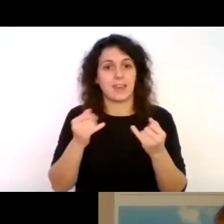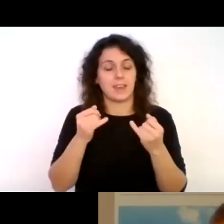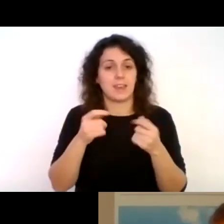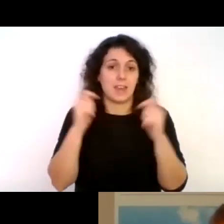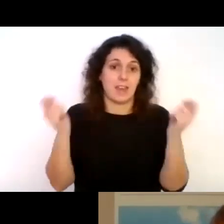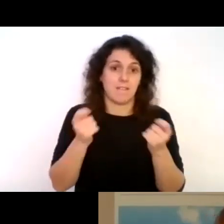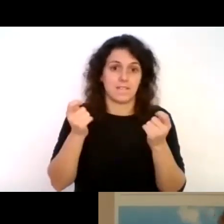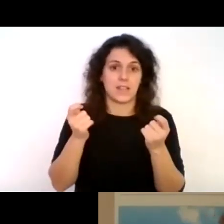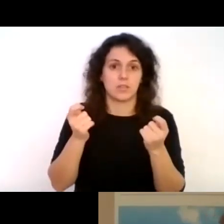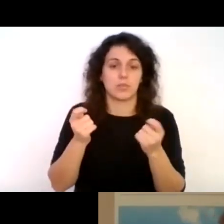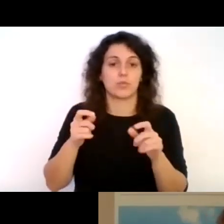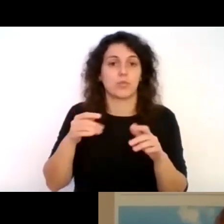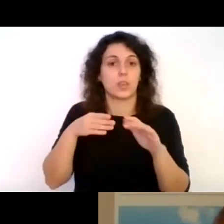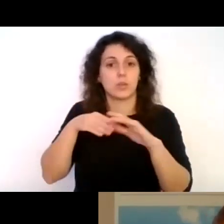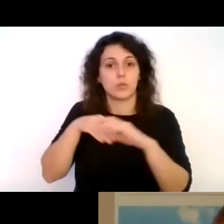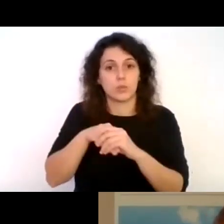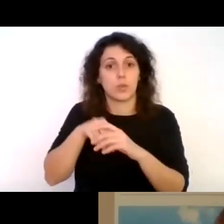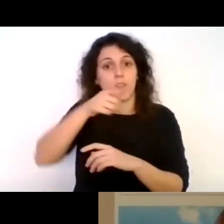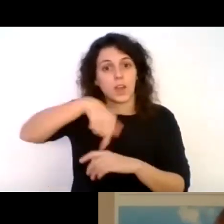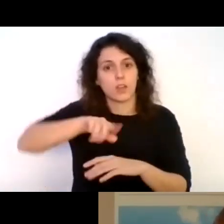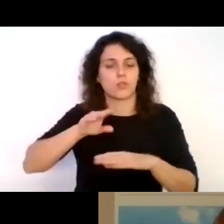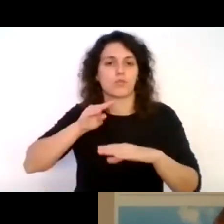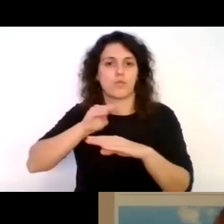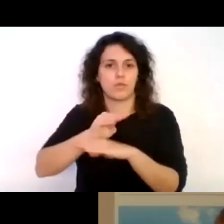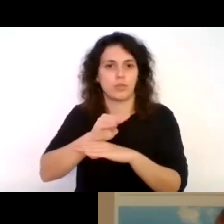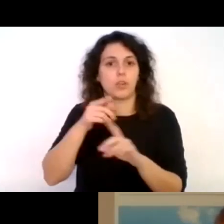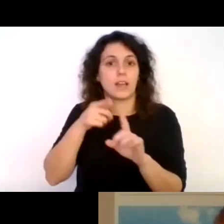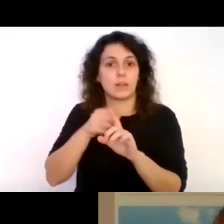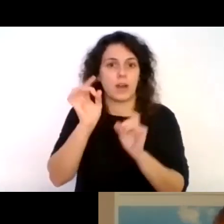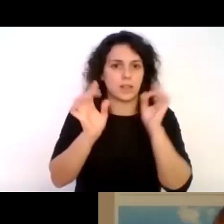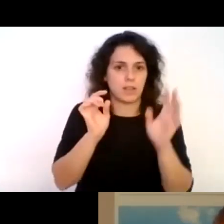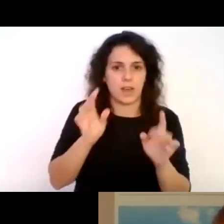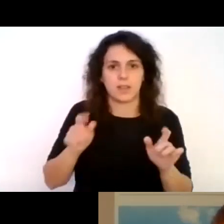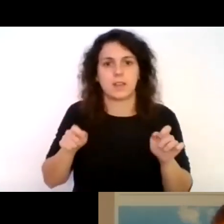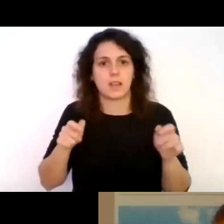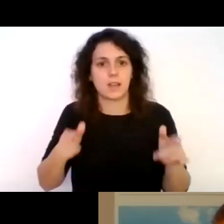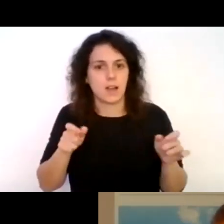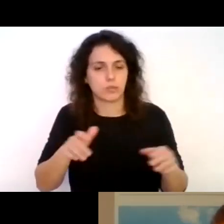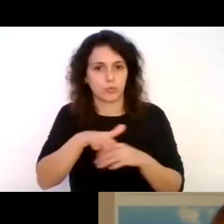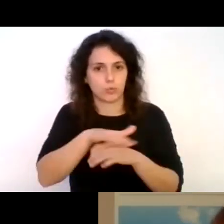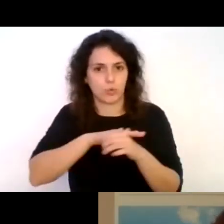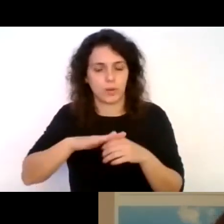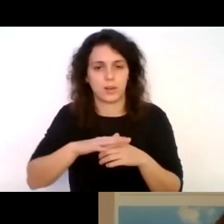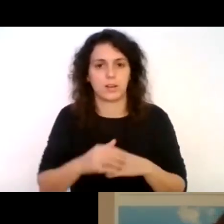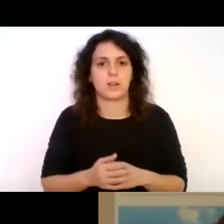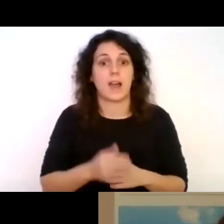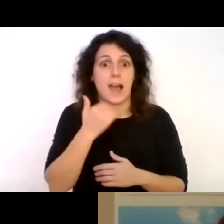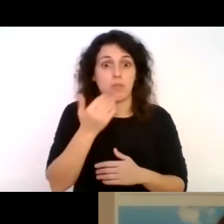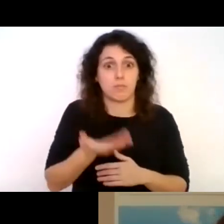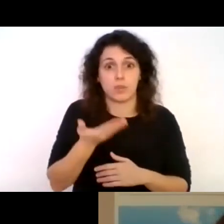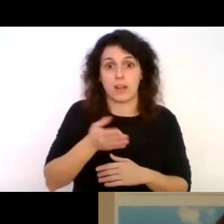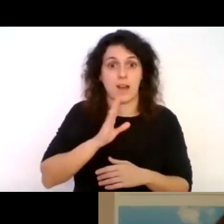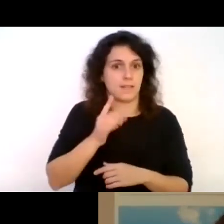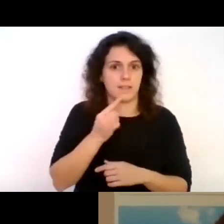un fondo para poder realizar la actividad y costear todos los gastos. Y algo que es muy importante y que no lo mencionamos,